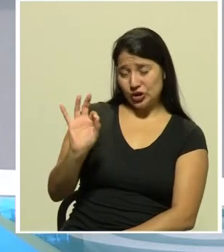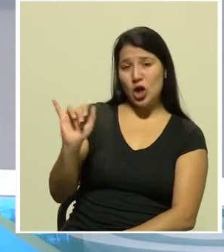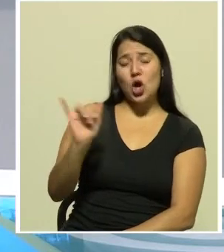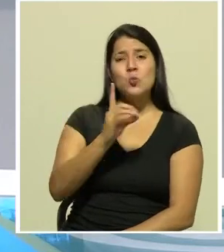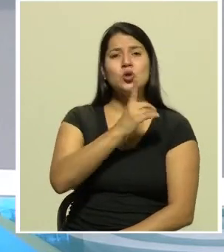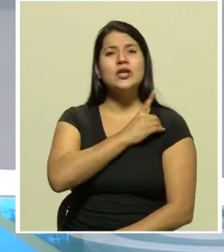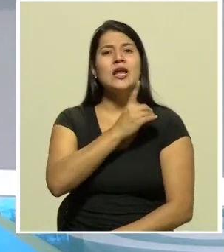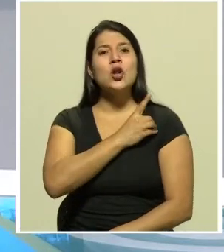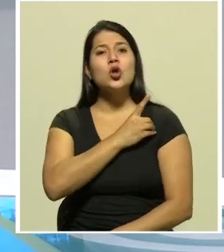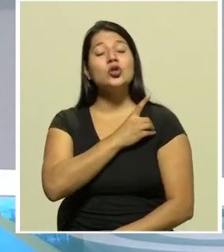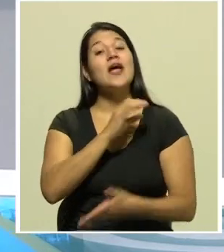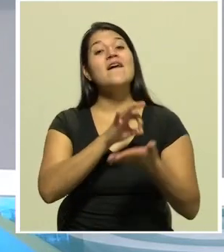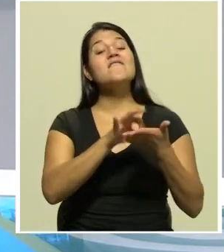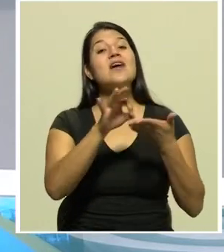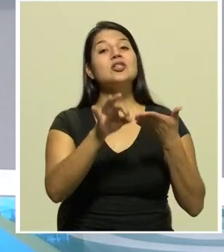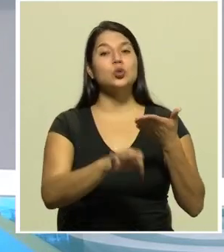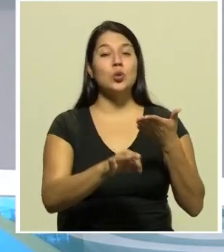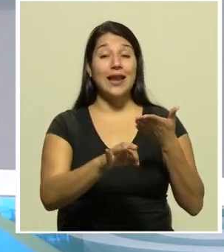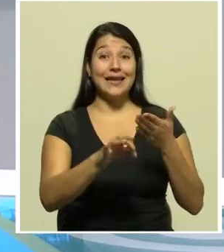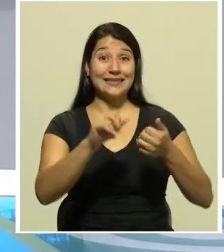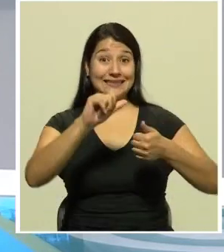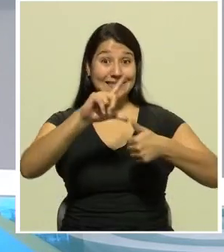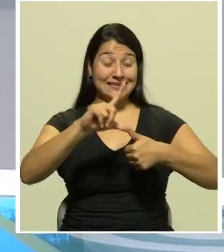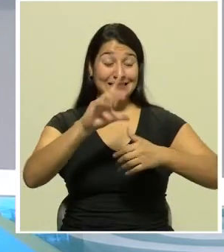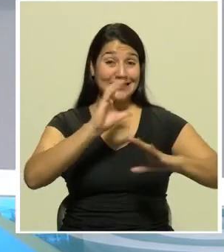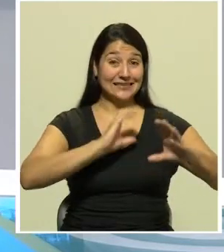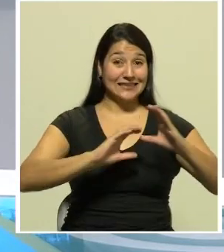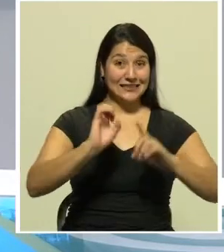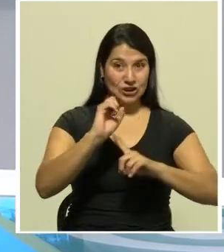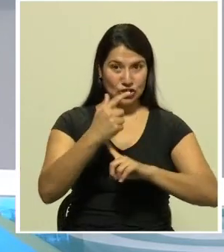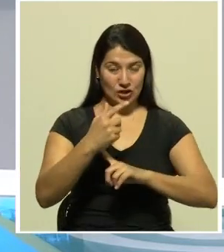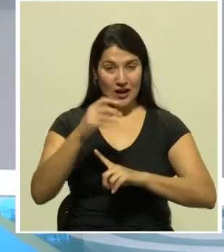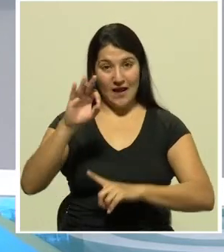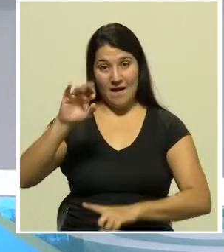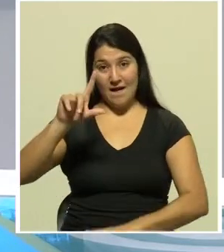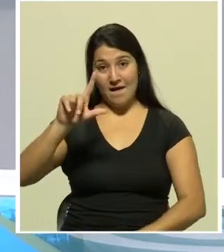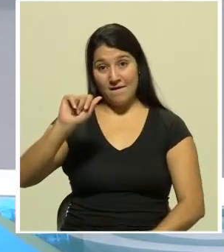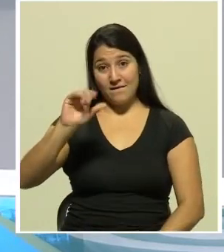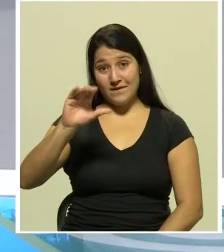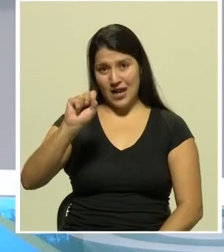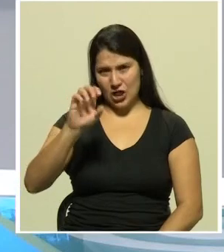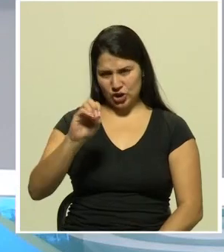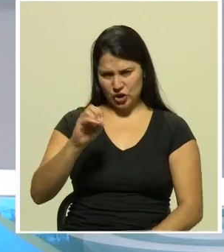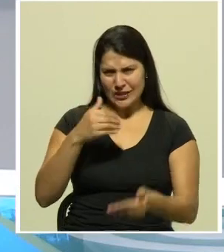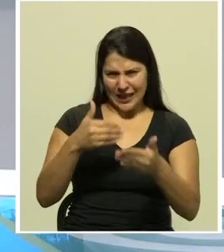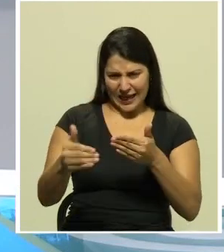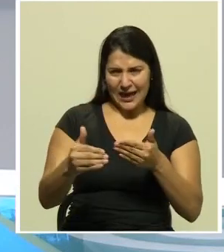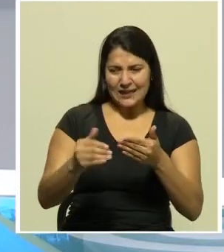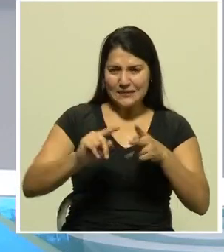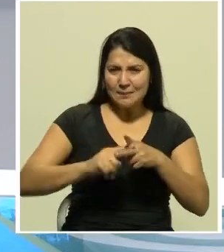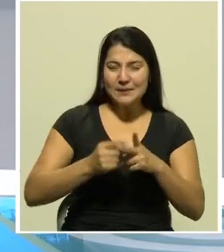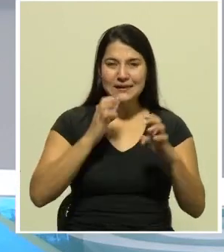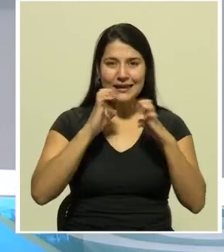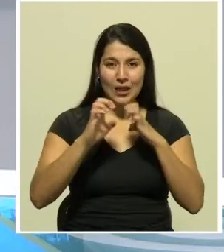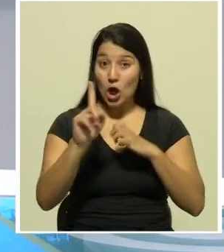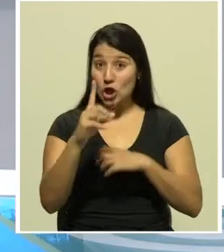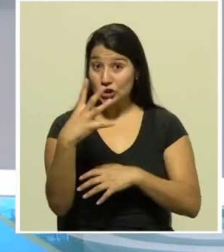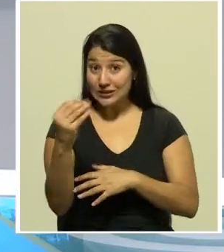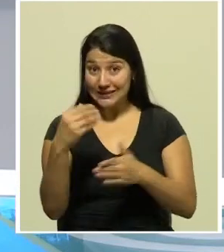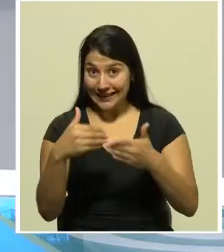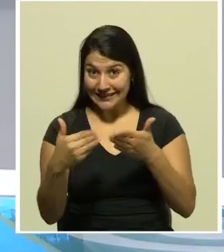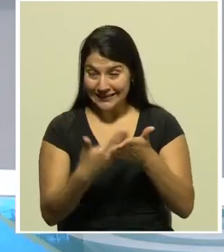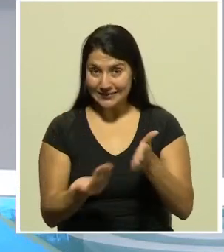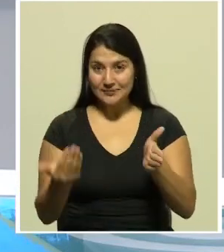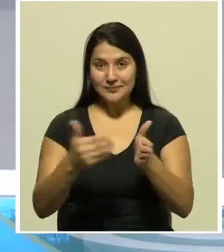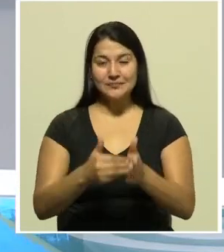latinoamericana de ciencias sociales Flaxo en unos minutos regresamos con esta entrevista no se vaya ya